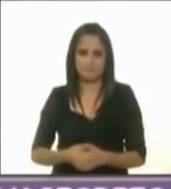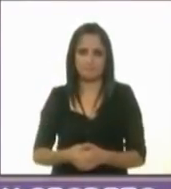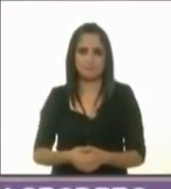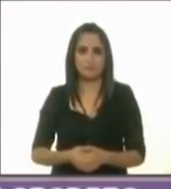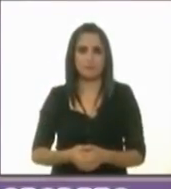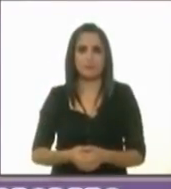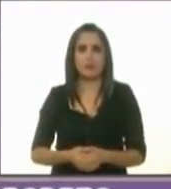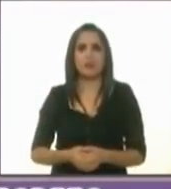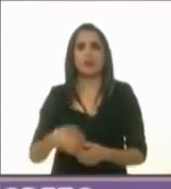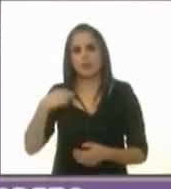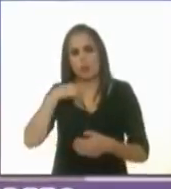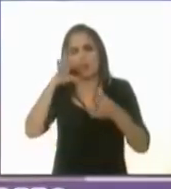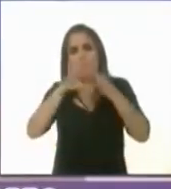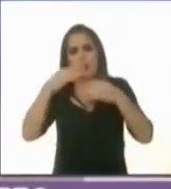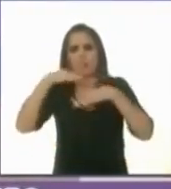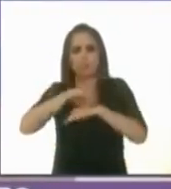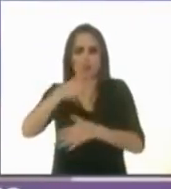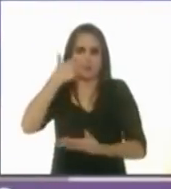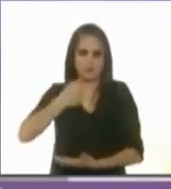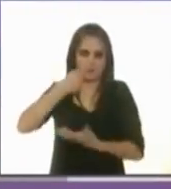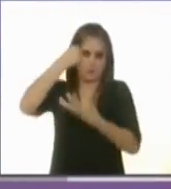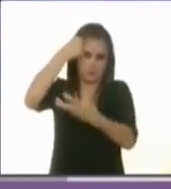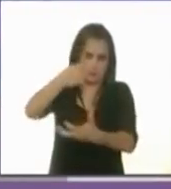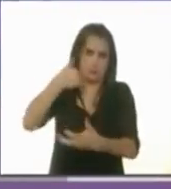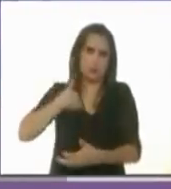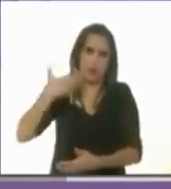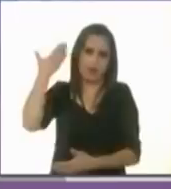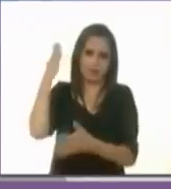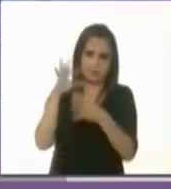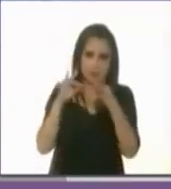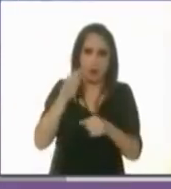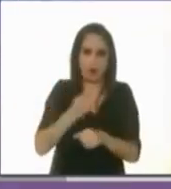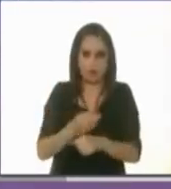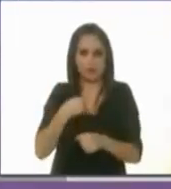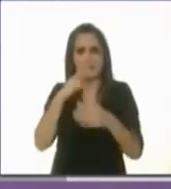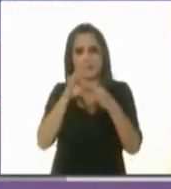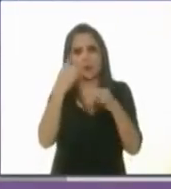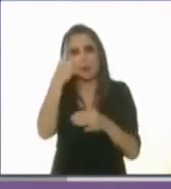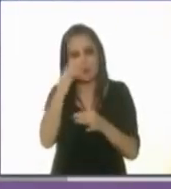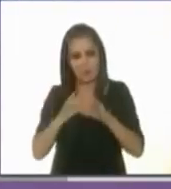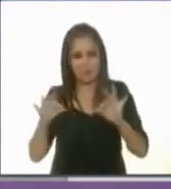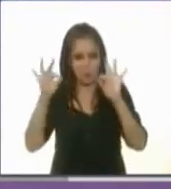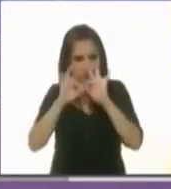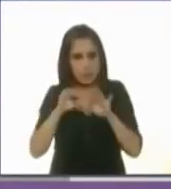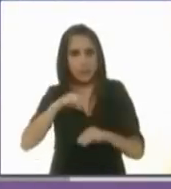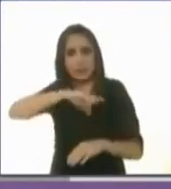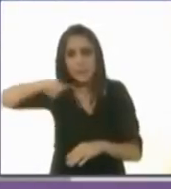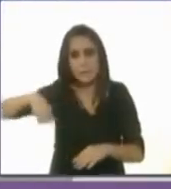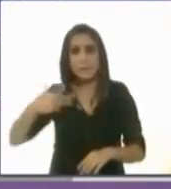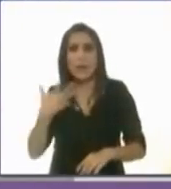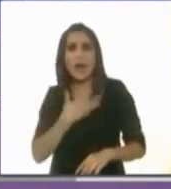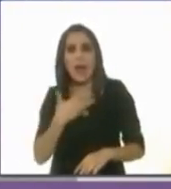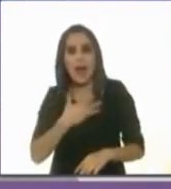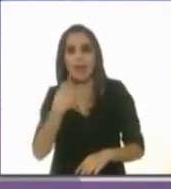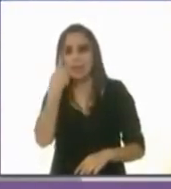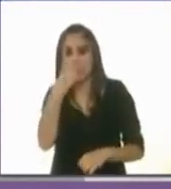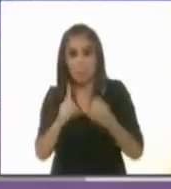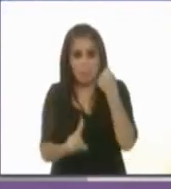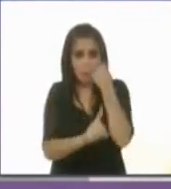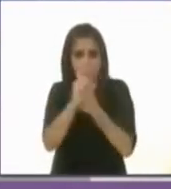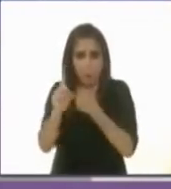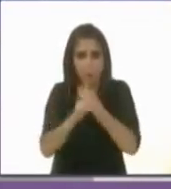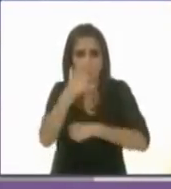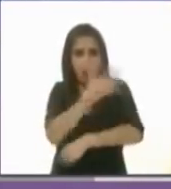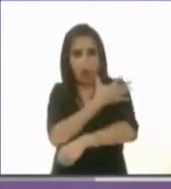hablando todavía de presupuesto, como hice en la intervención pasada, me parece importante resaltar que no solamente tenemos un problema de poca